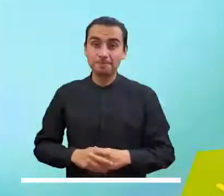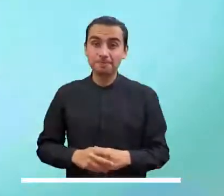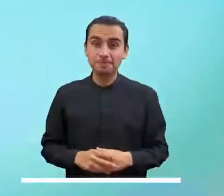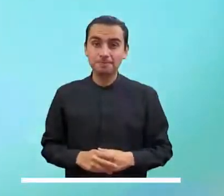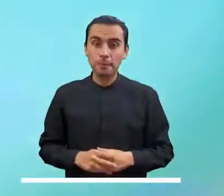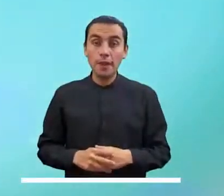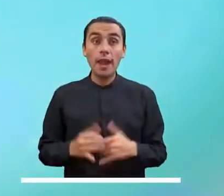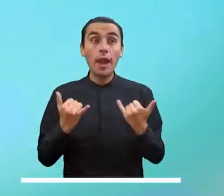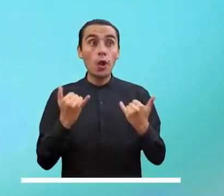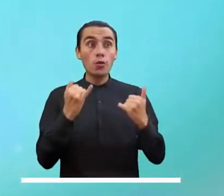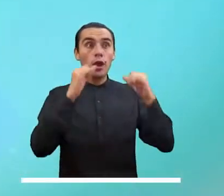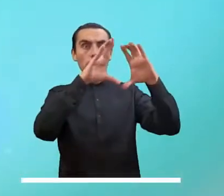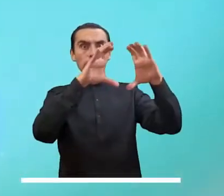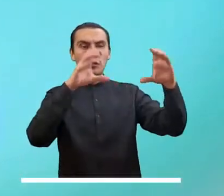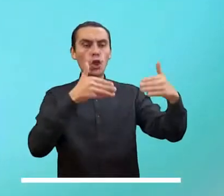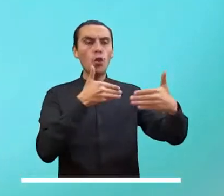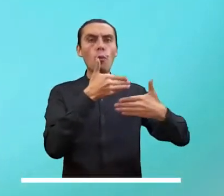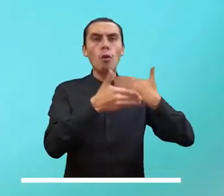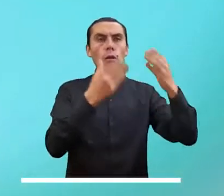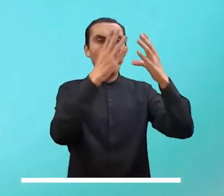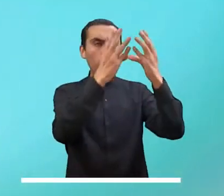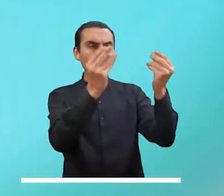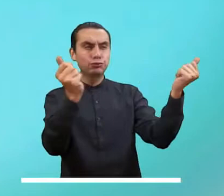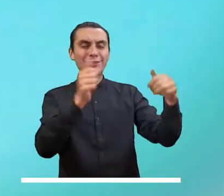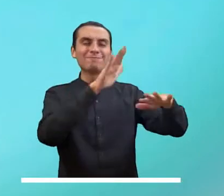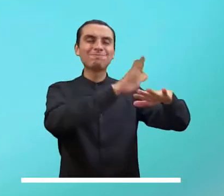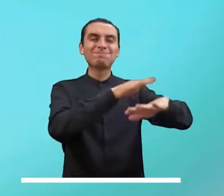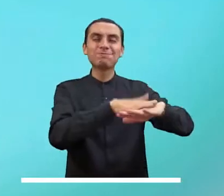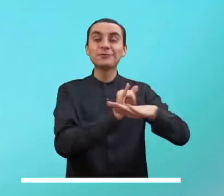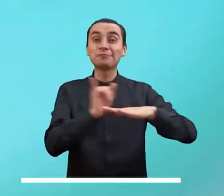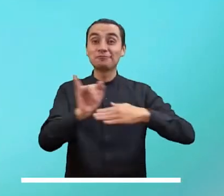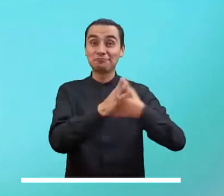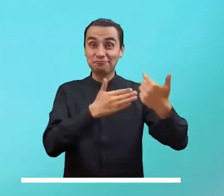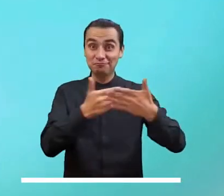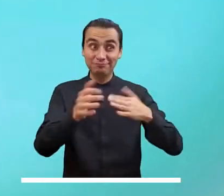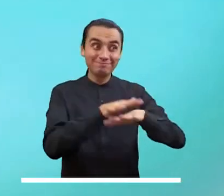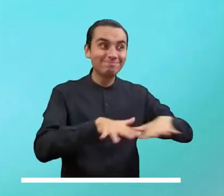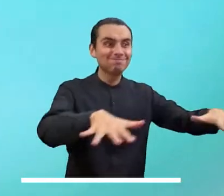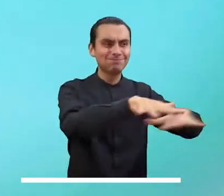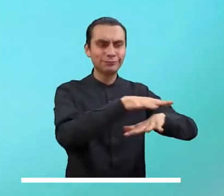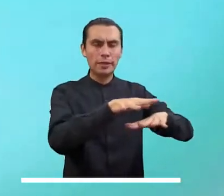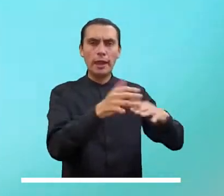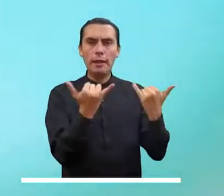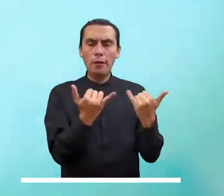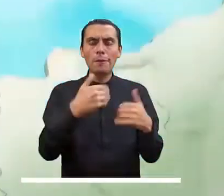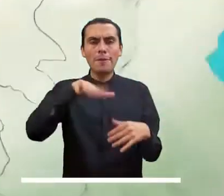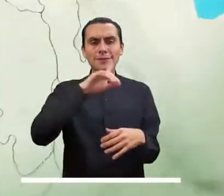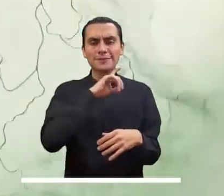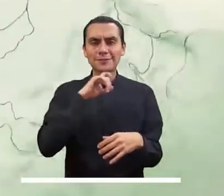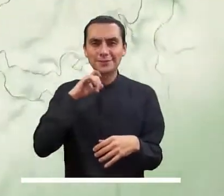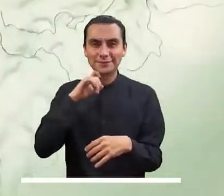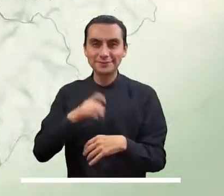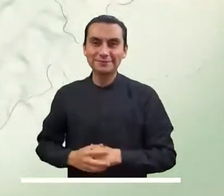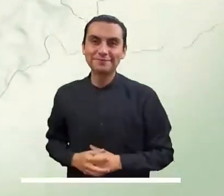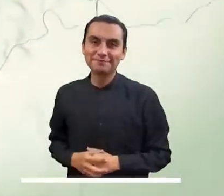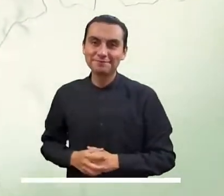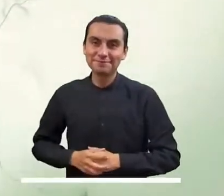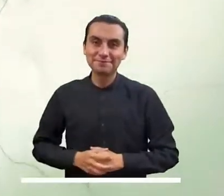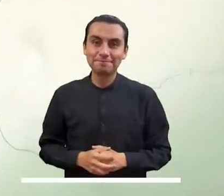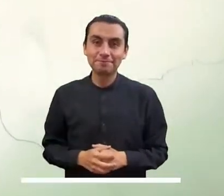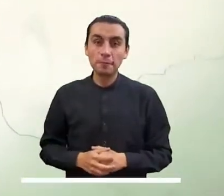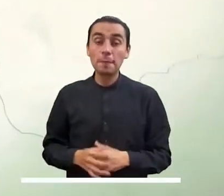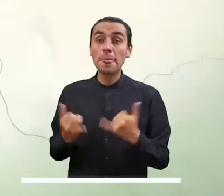Un cielo con tendencia a la apertura se anticipa en las islas de San Andrés y Providencia, donde predominaría el tiempo seco.